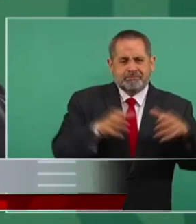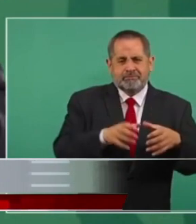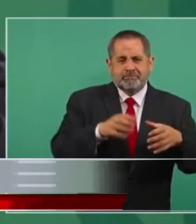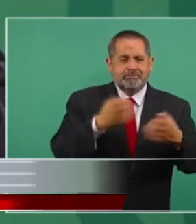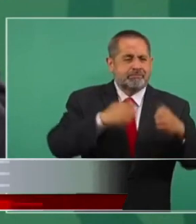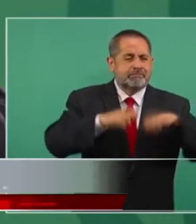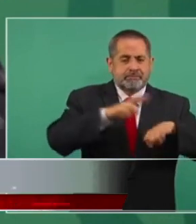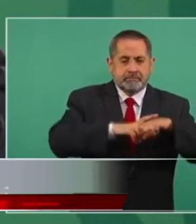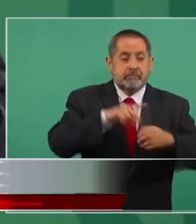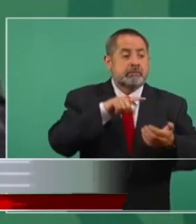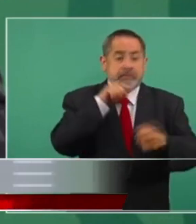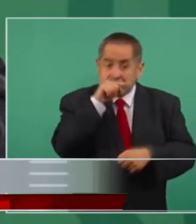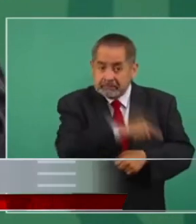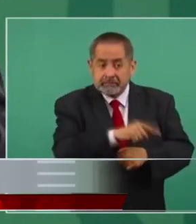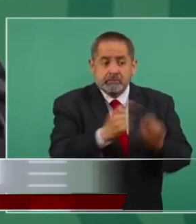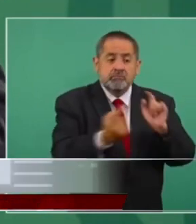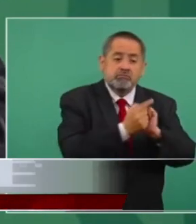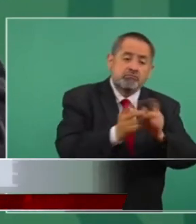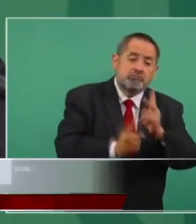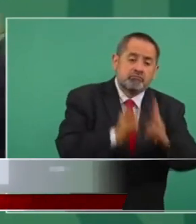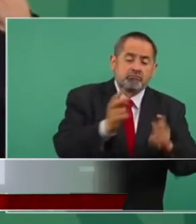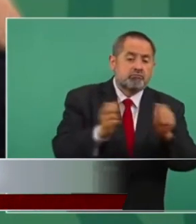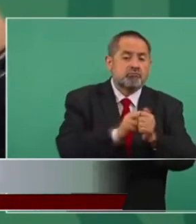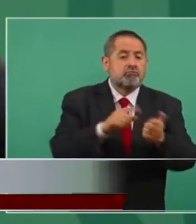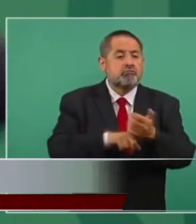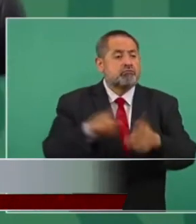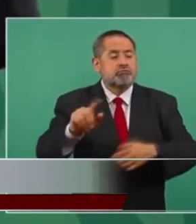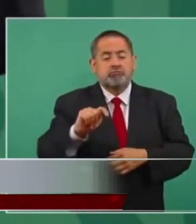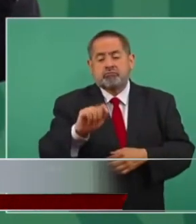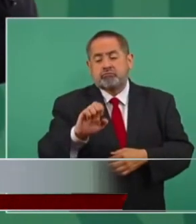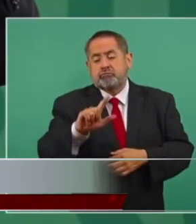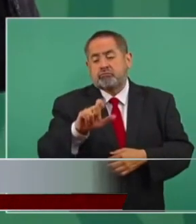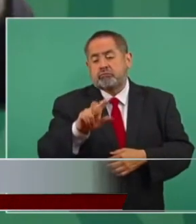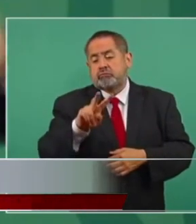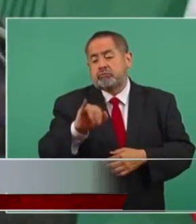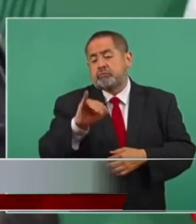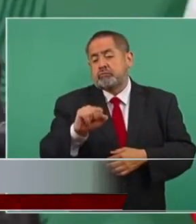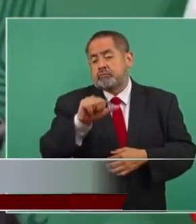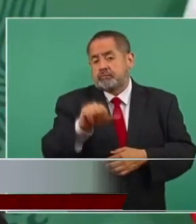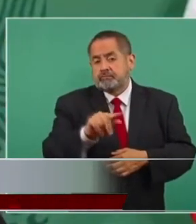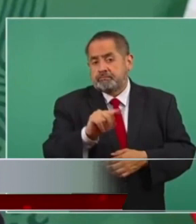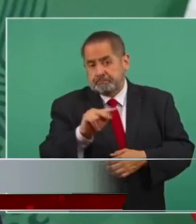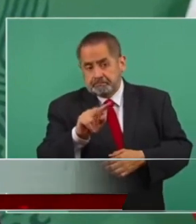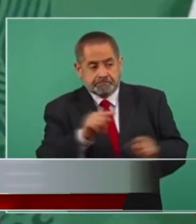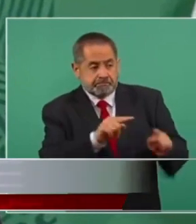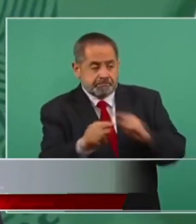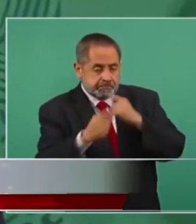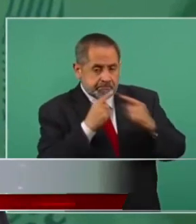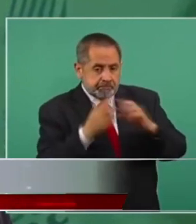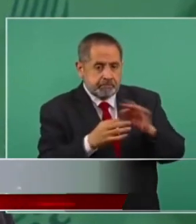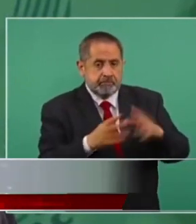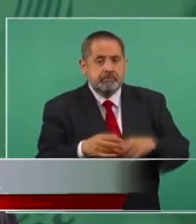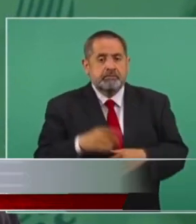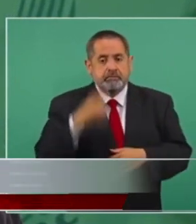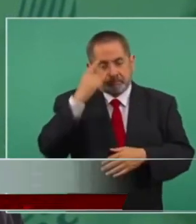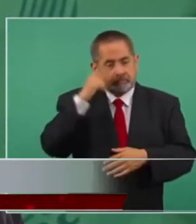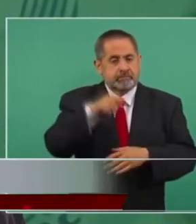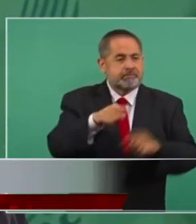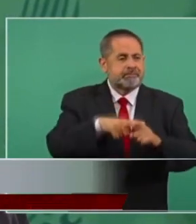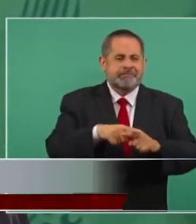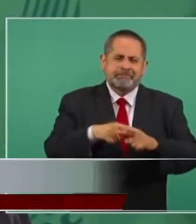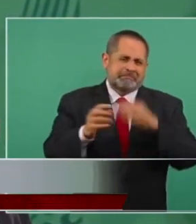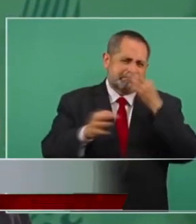en Televisa para que soltaran la guerra